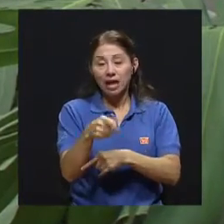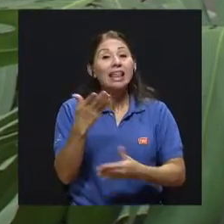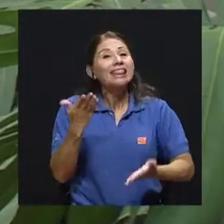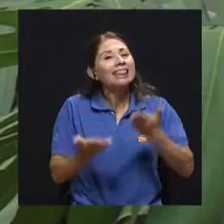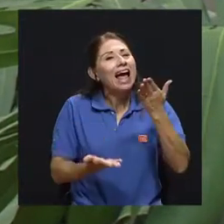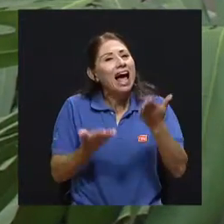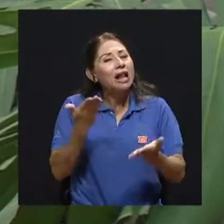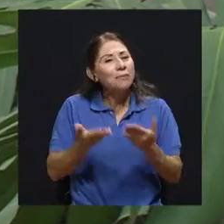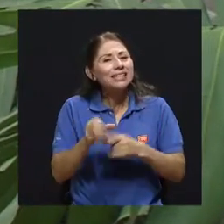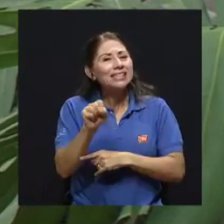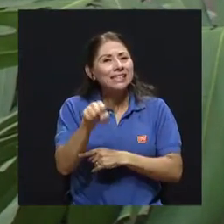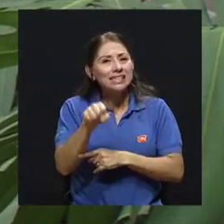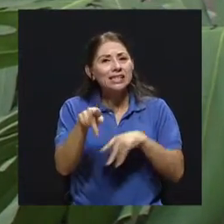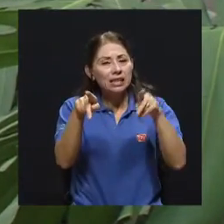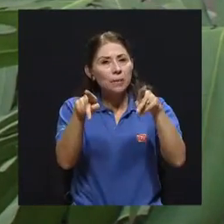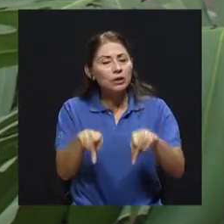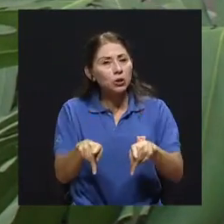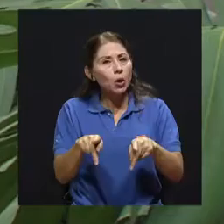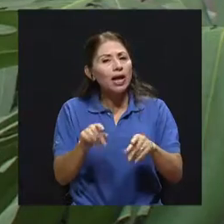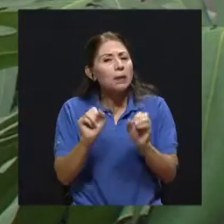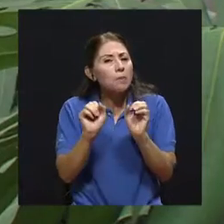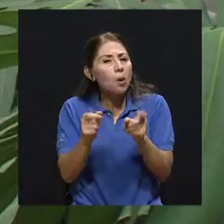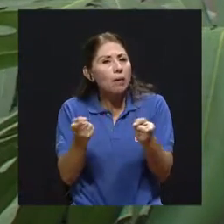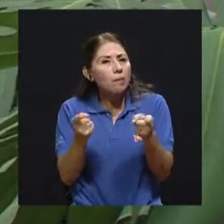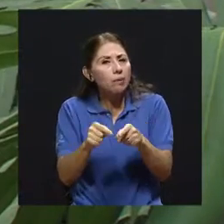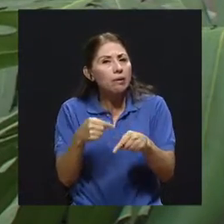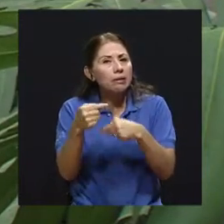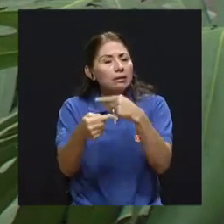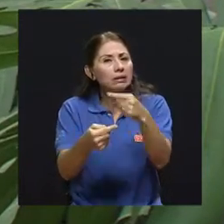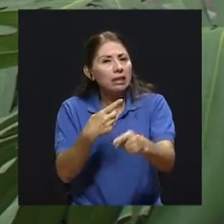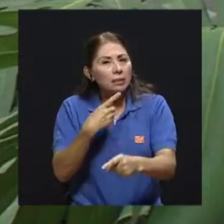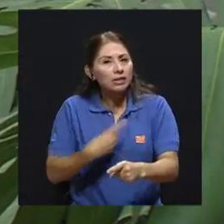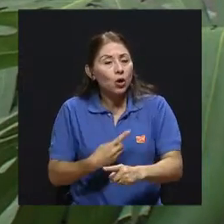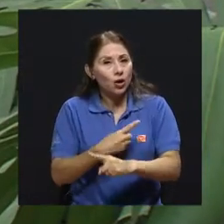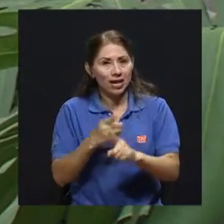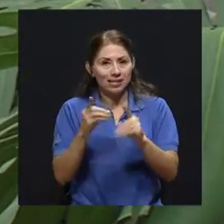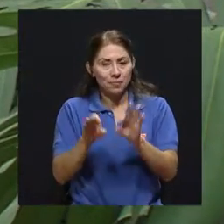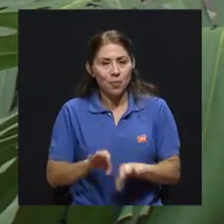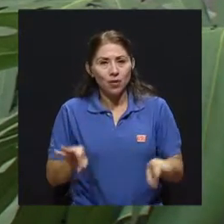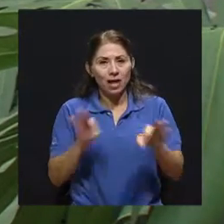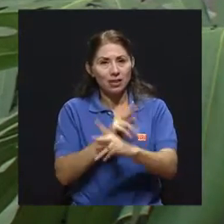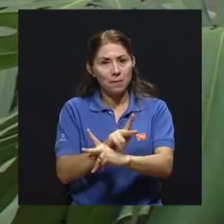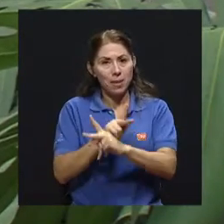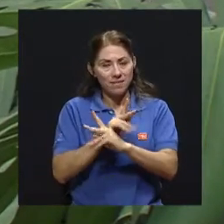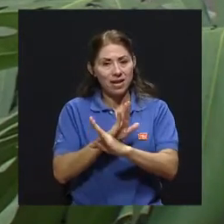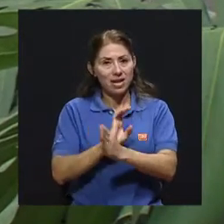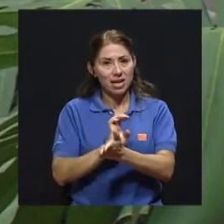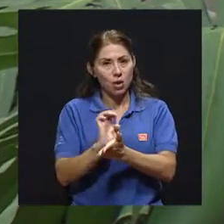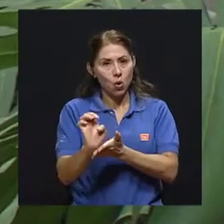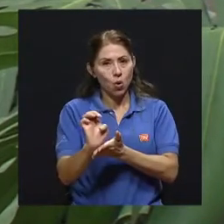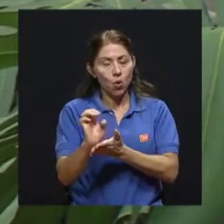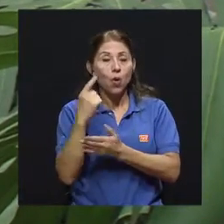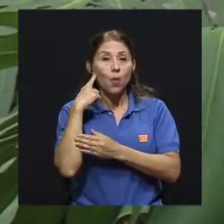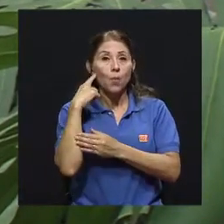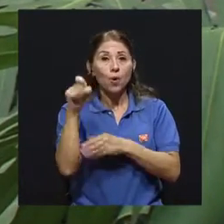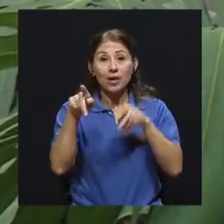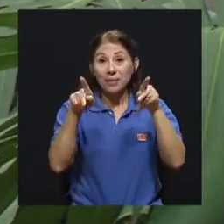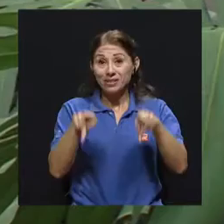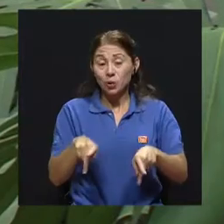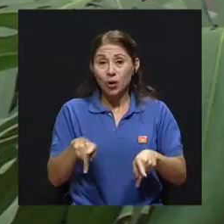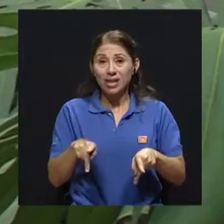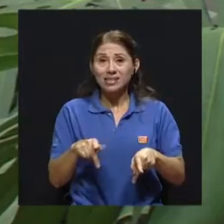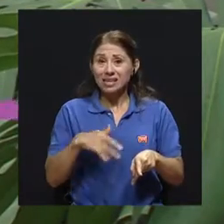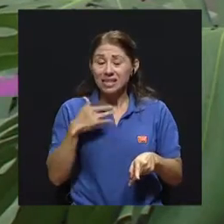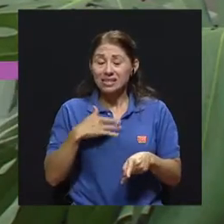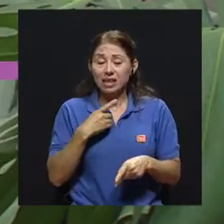ser una persona que esté lábil a pasar a esta condición y es importante prevenirlo porque las personas que ya